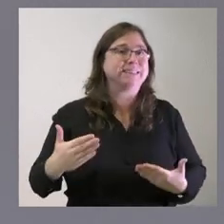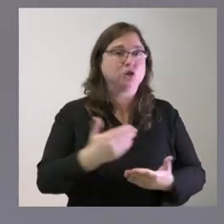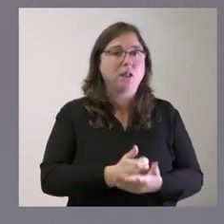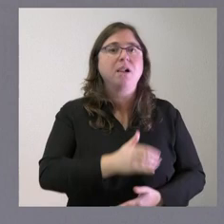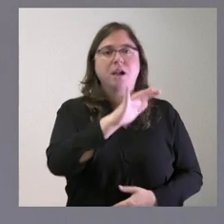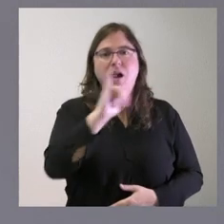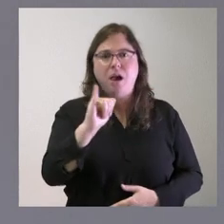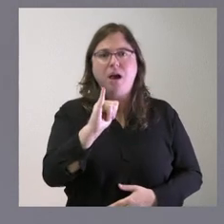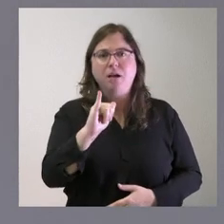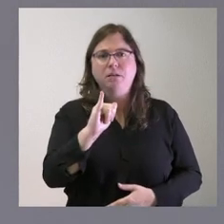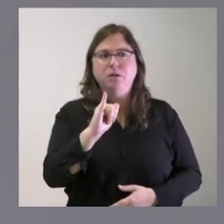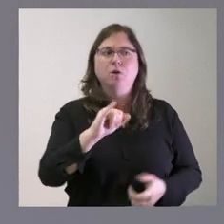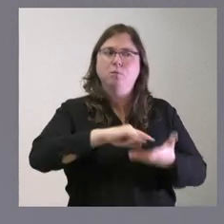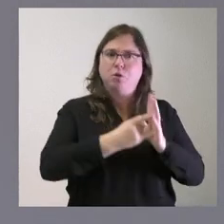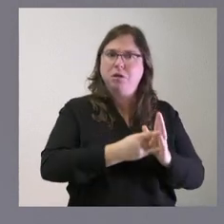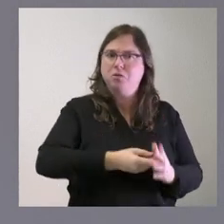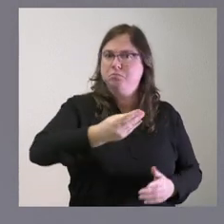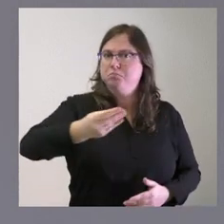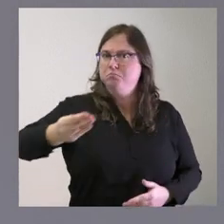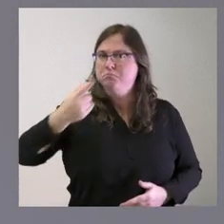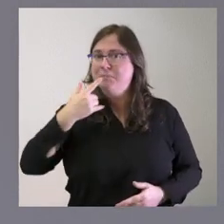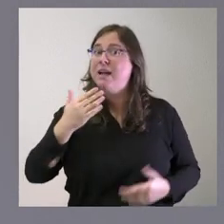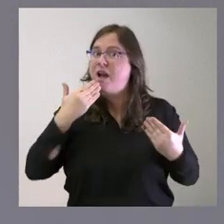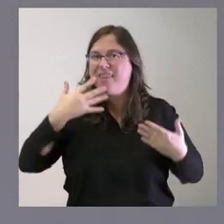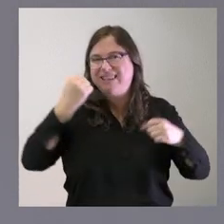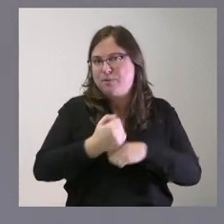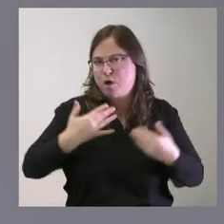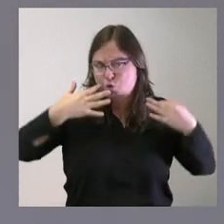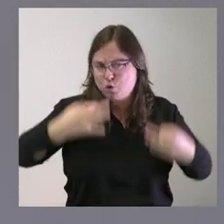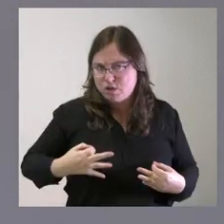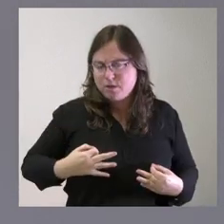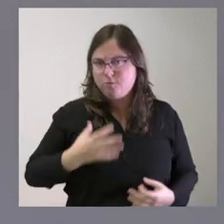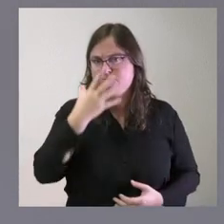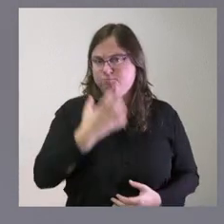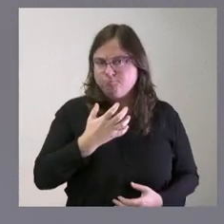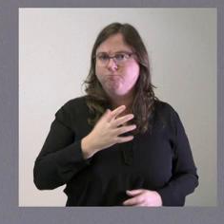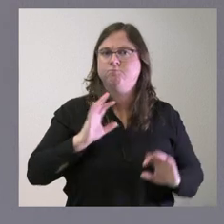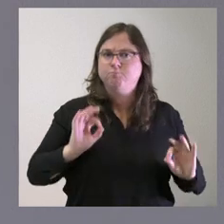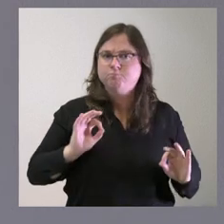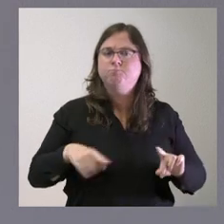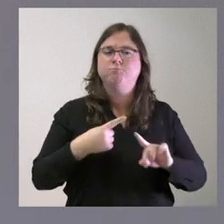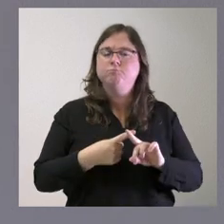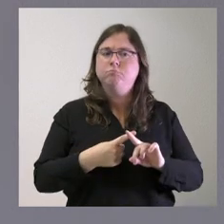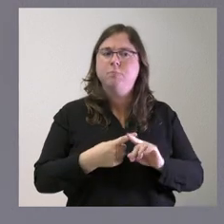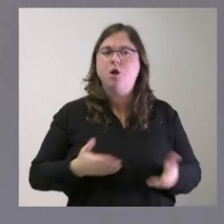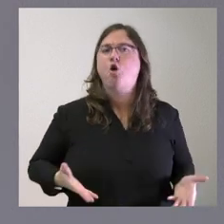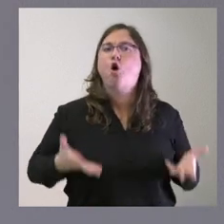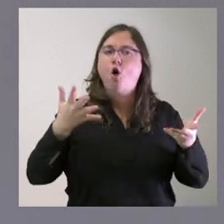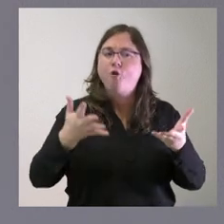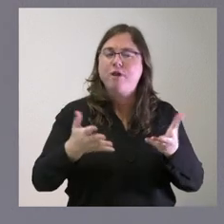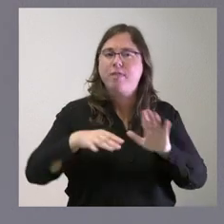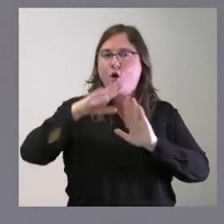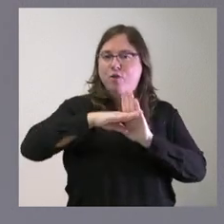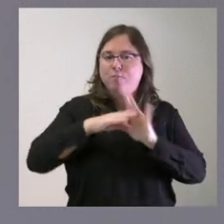están teniendo importantes proyectos empresariales y esto se debe a un trabajo serio a un trabajo riguroso a un trabajo donde creamos las condiciones para traer empresas